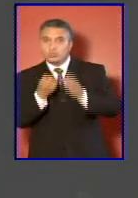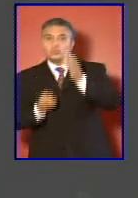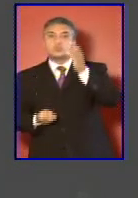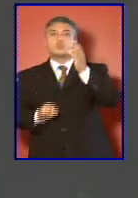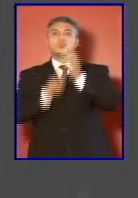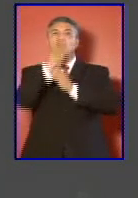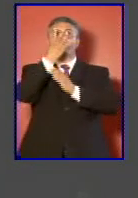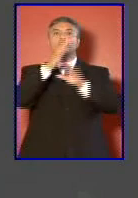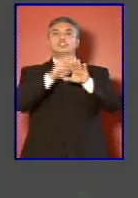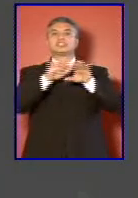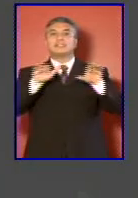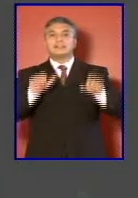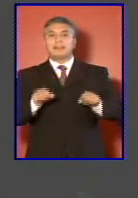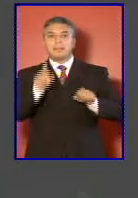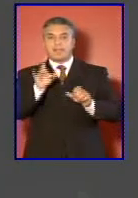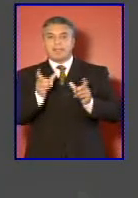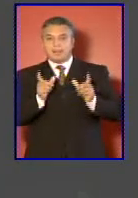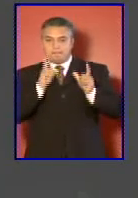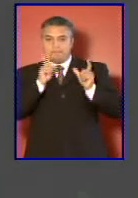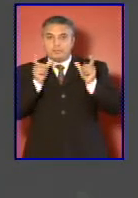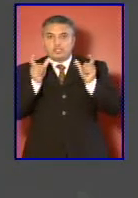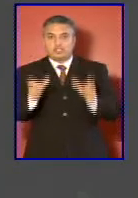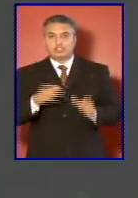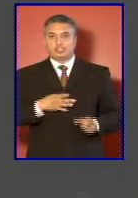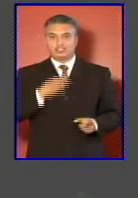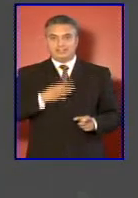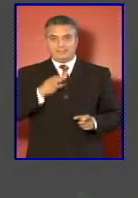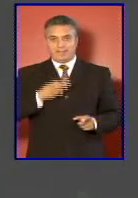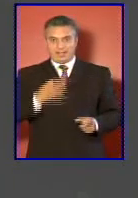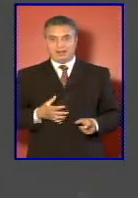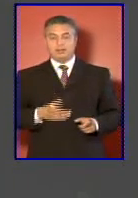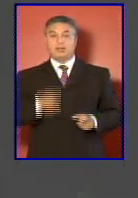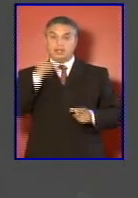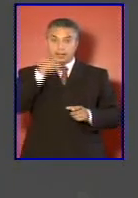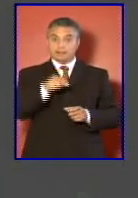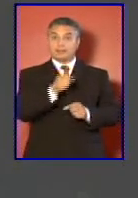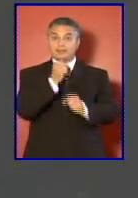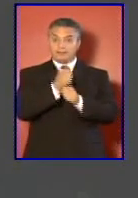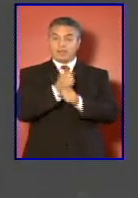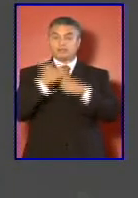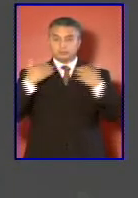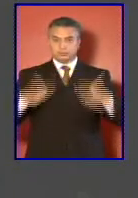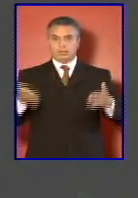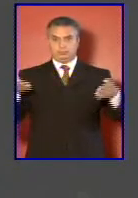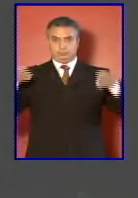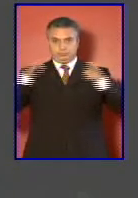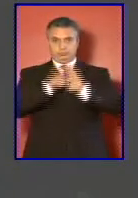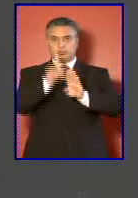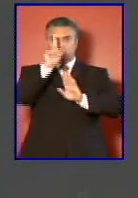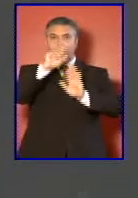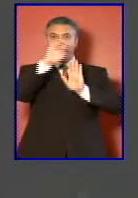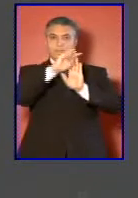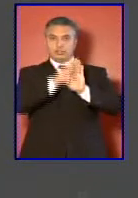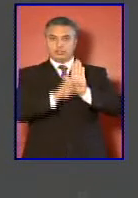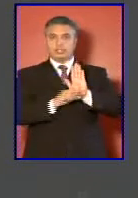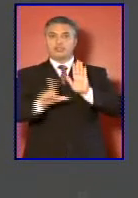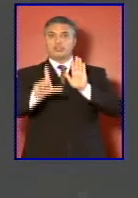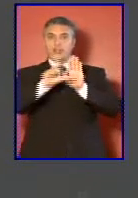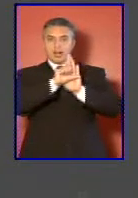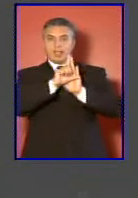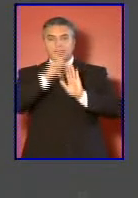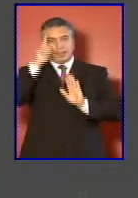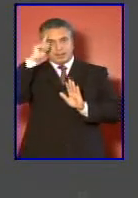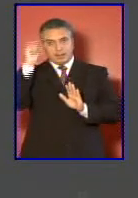civil ante estas emergencias este trabajo ha concluido en un proyecto de ley que